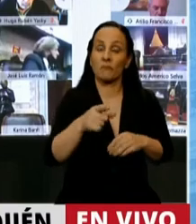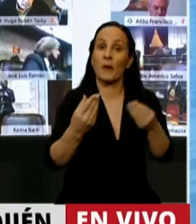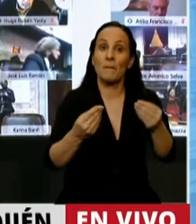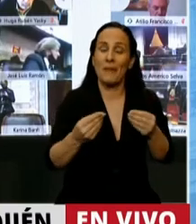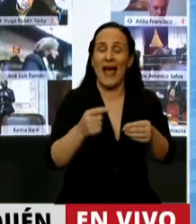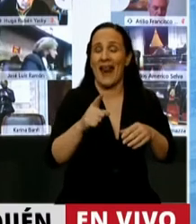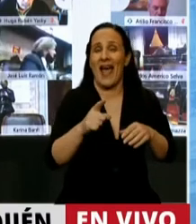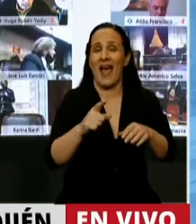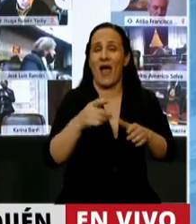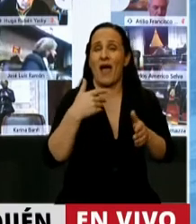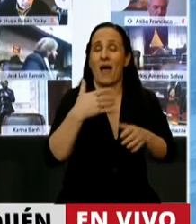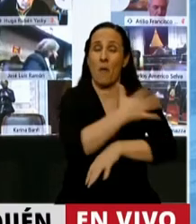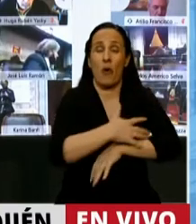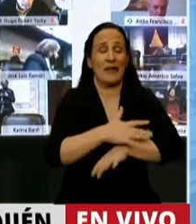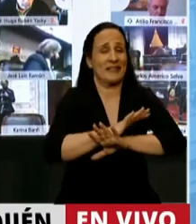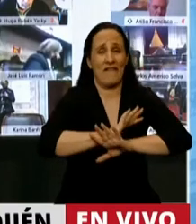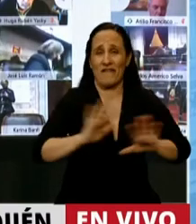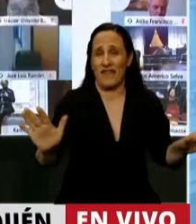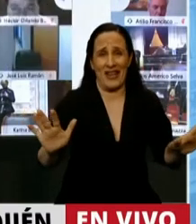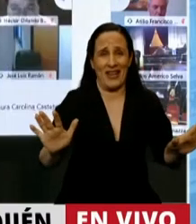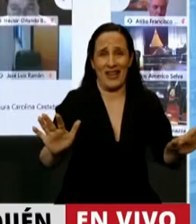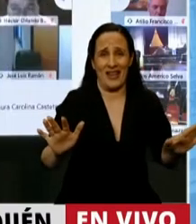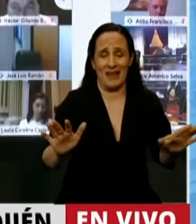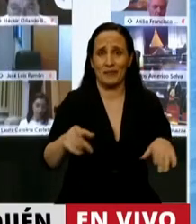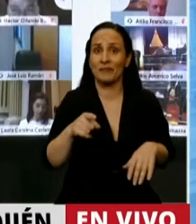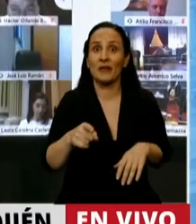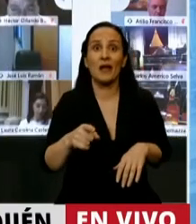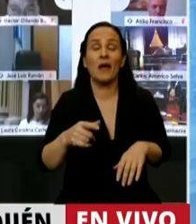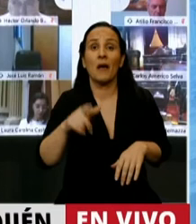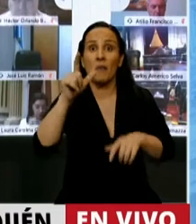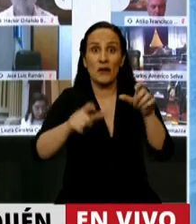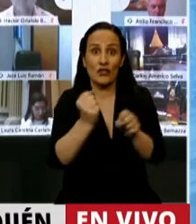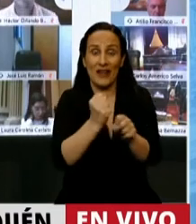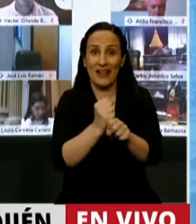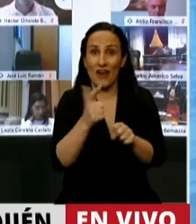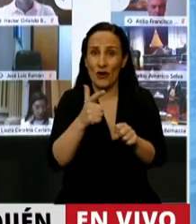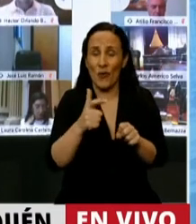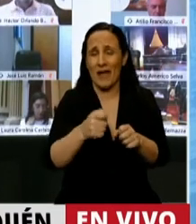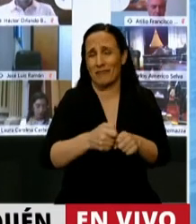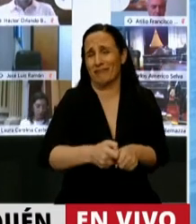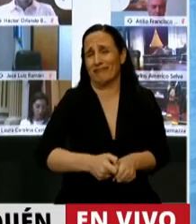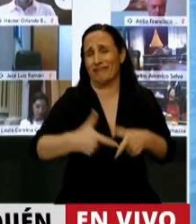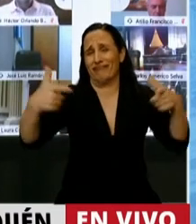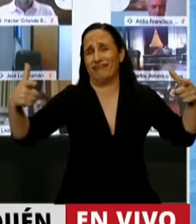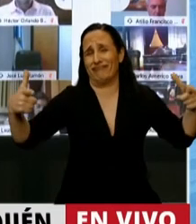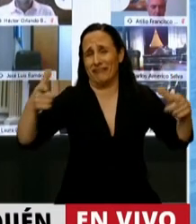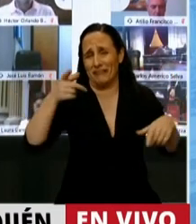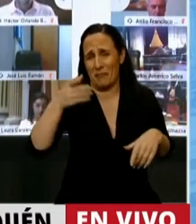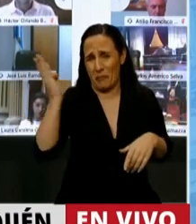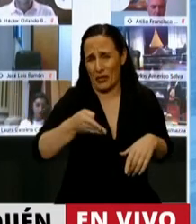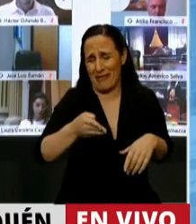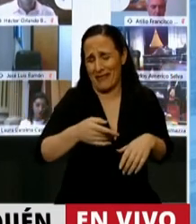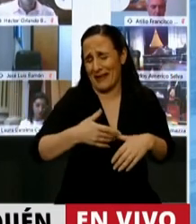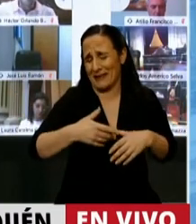pobreza. Los índices de desocupación crecerán a niveles insospechados y desde el Estado